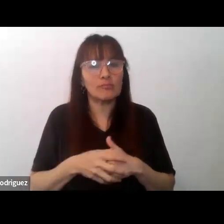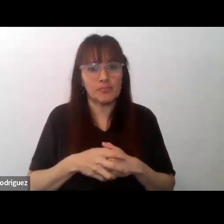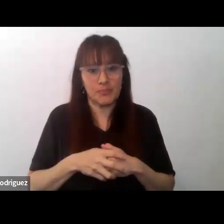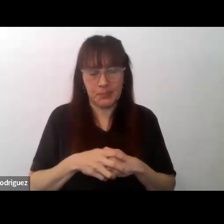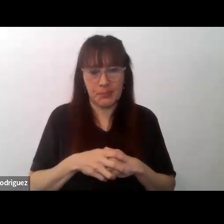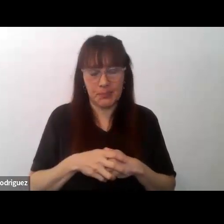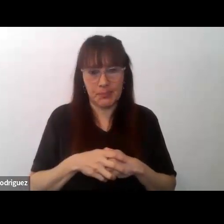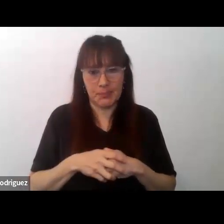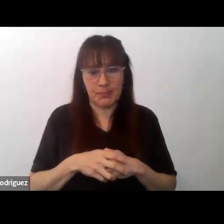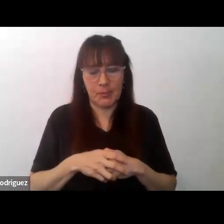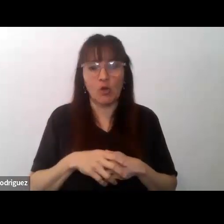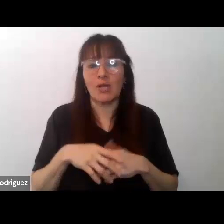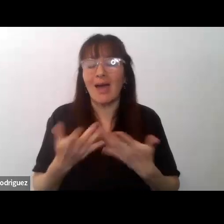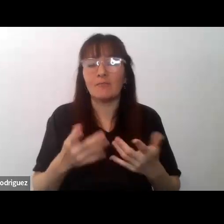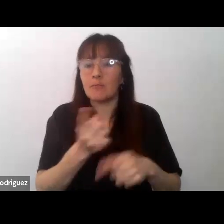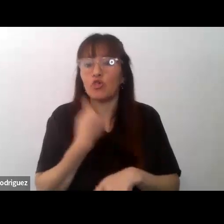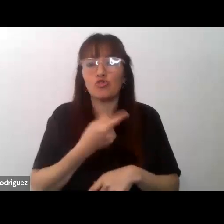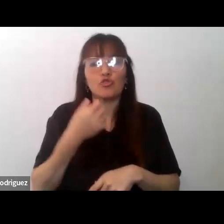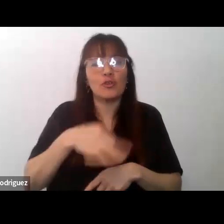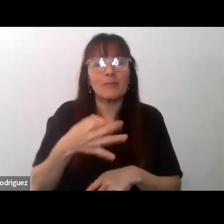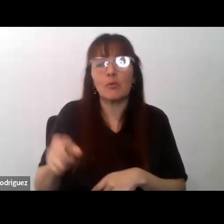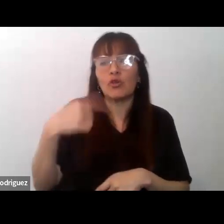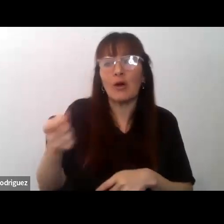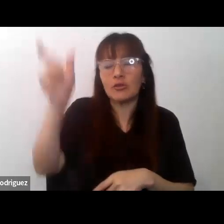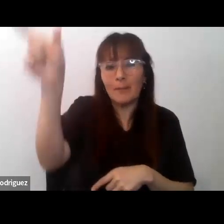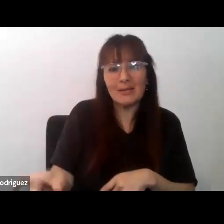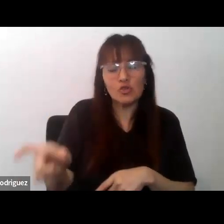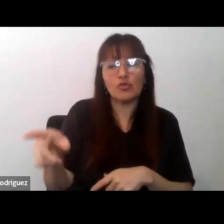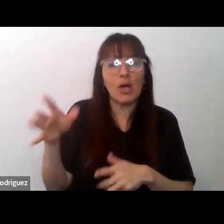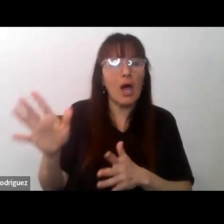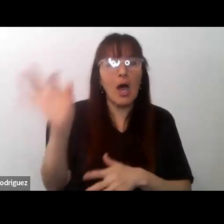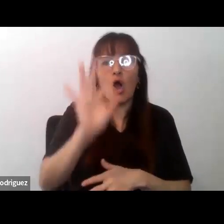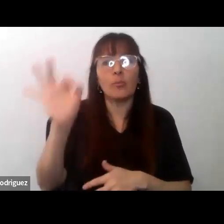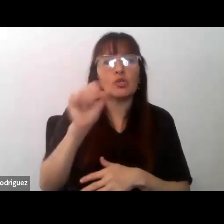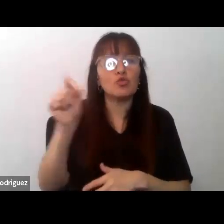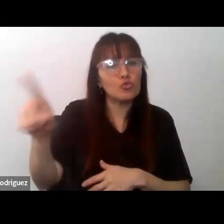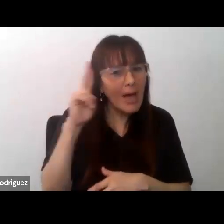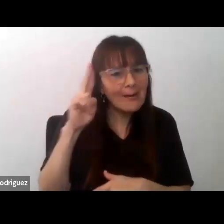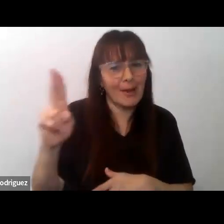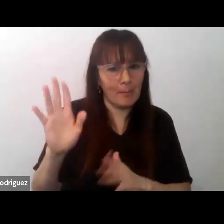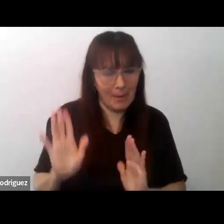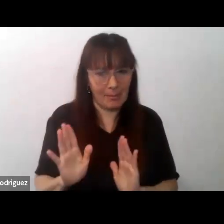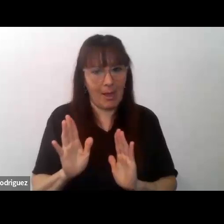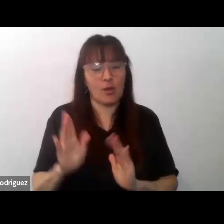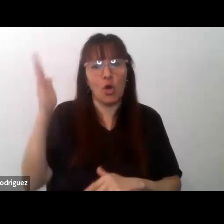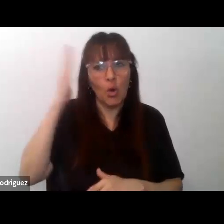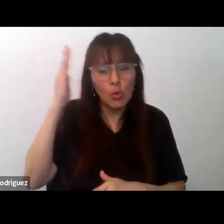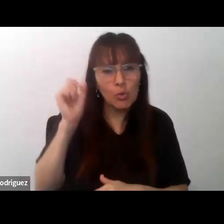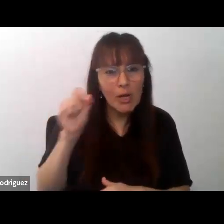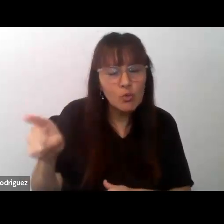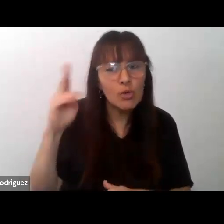al otro definirse y decirse y no encerrarlo en su cultura de origen en tal o tal